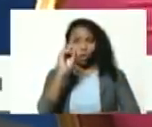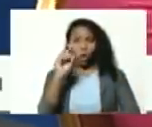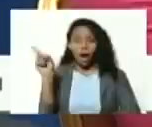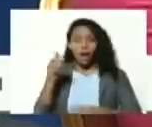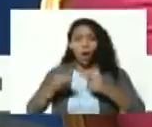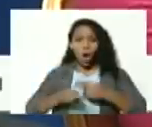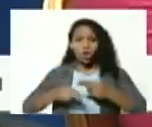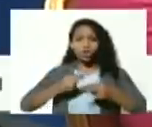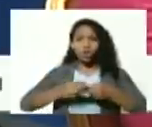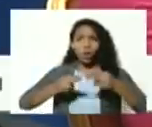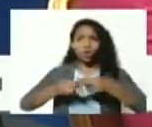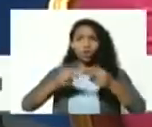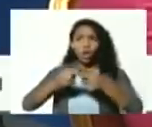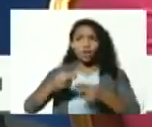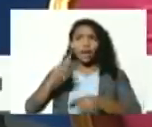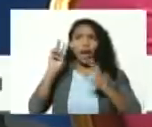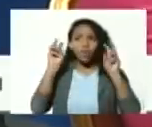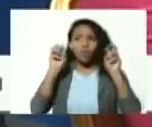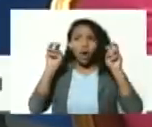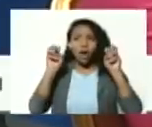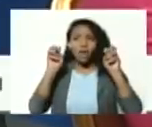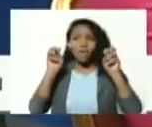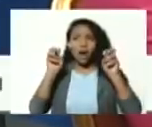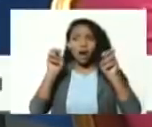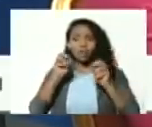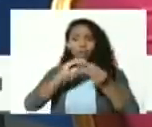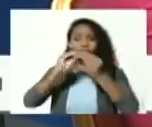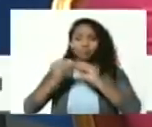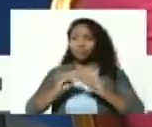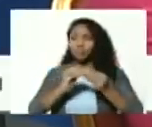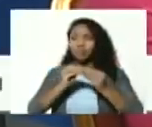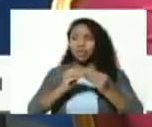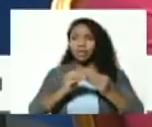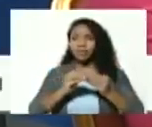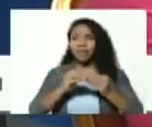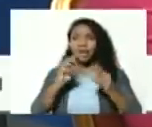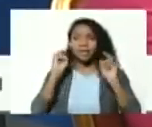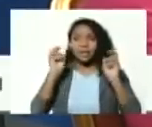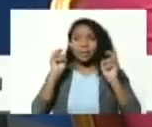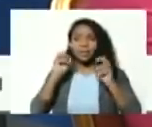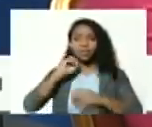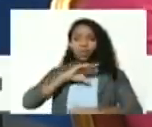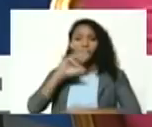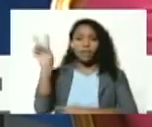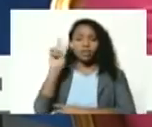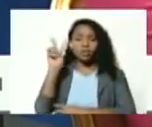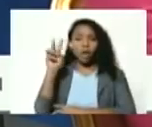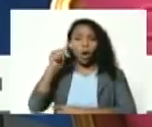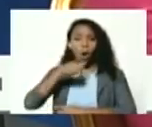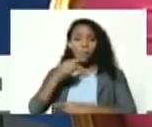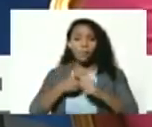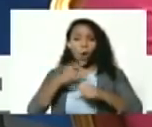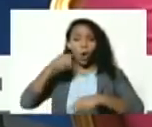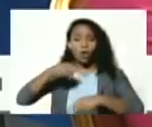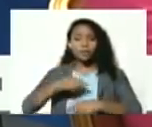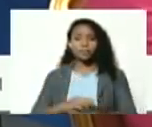de la nueva arquitectura y el andamiaje de historia de venezuela hoy por hoy